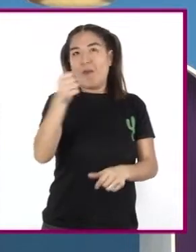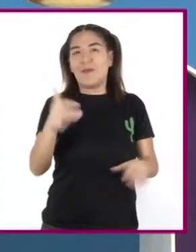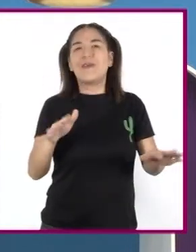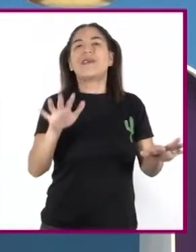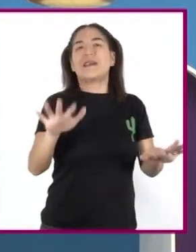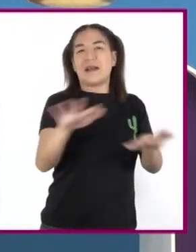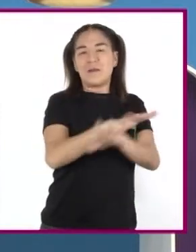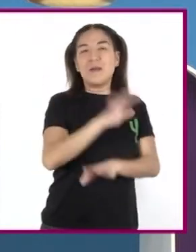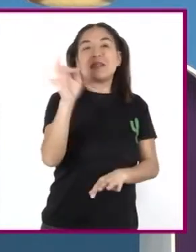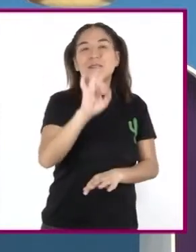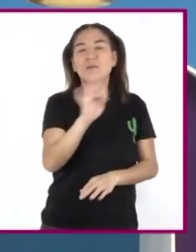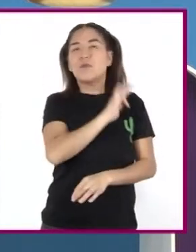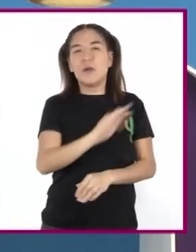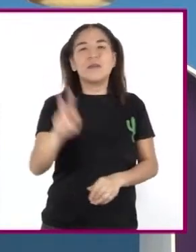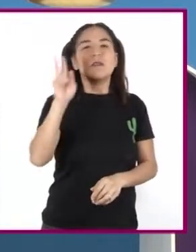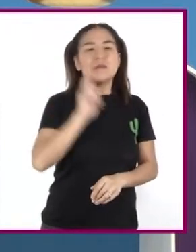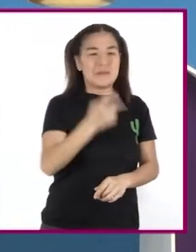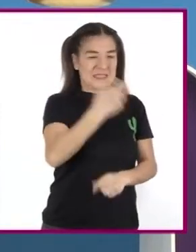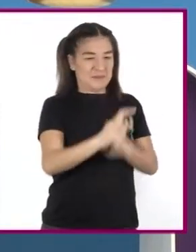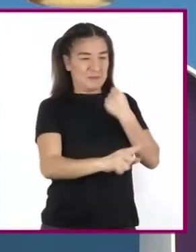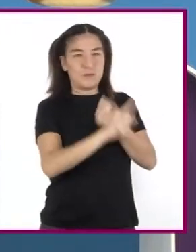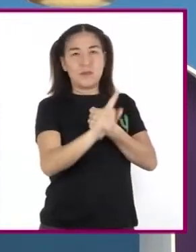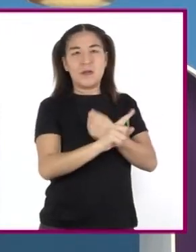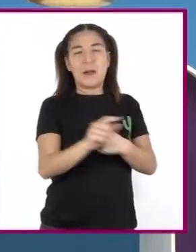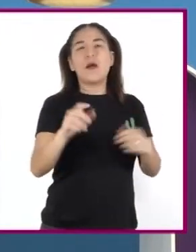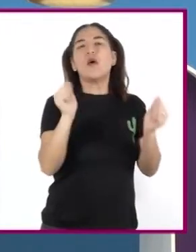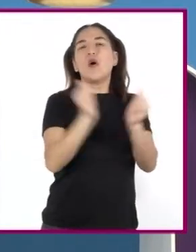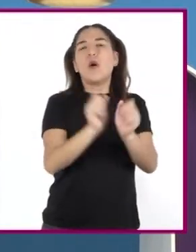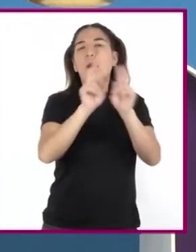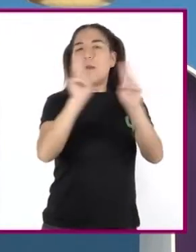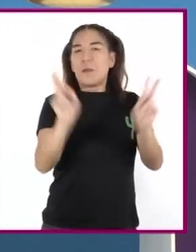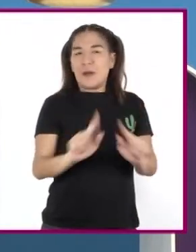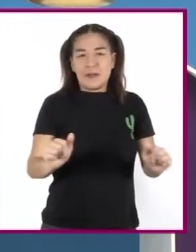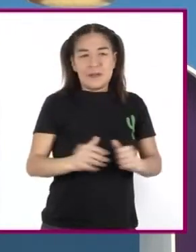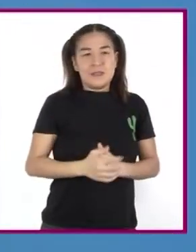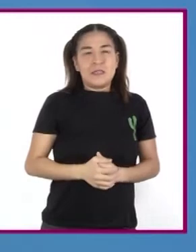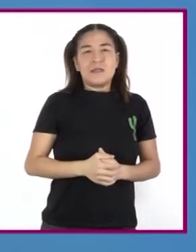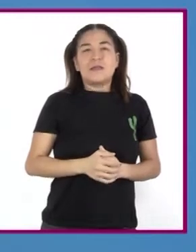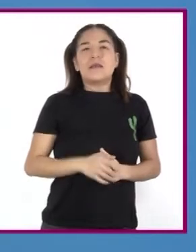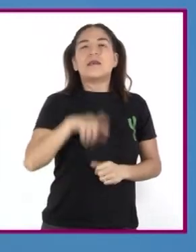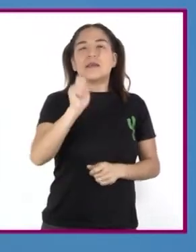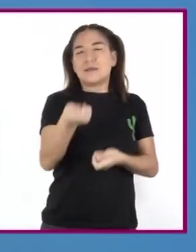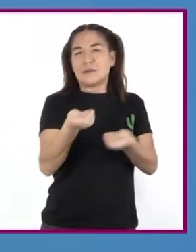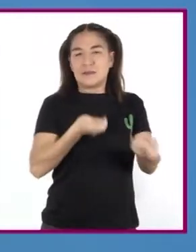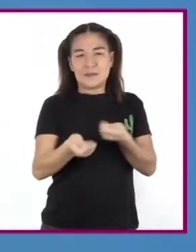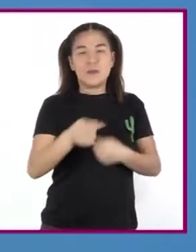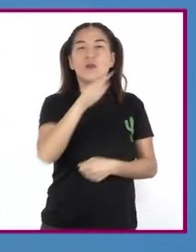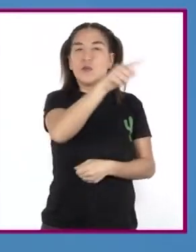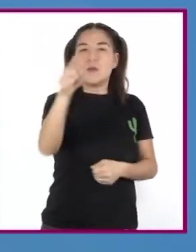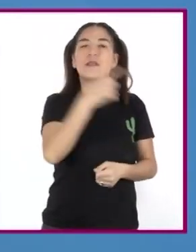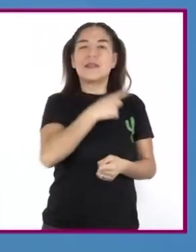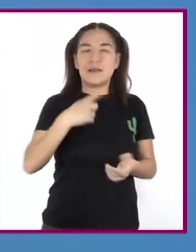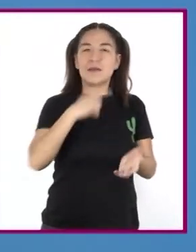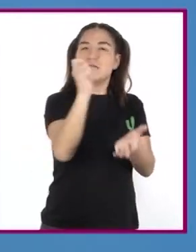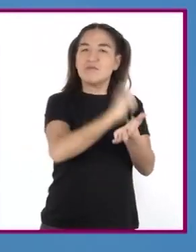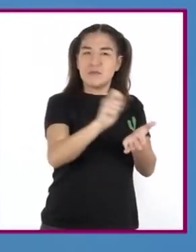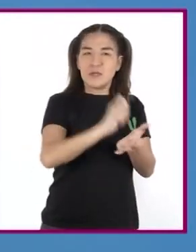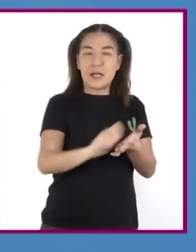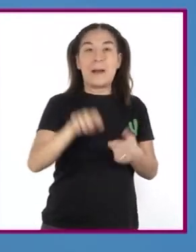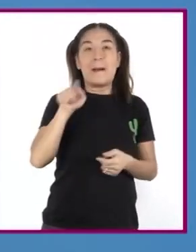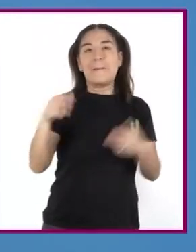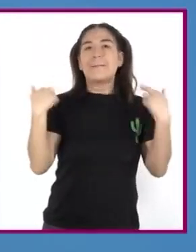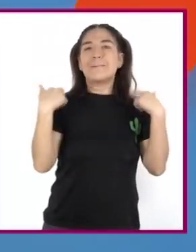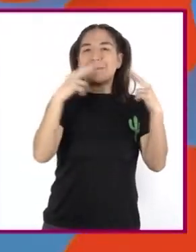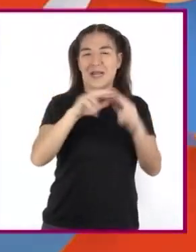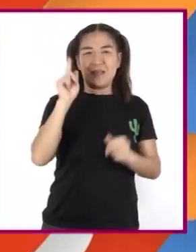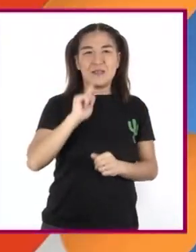posibilidad De resolver La disputa De manera pacífica Mediando Tome nota Del papel De la maestra En